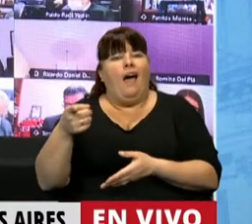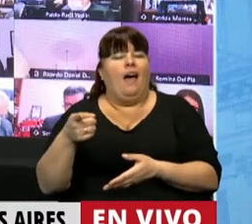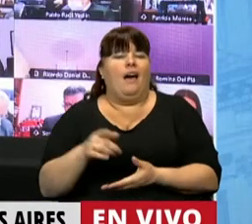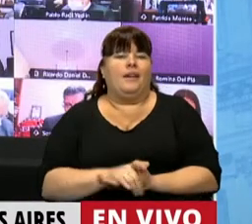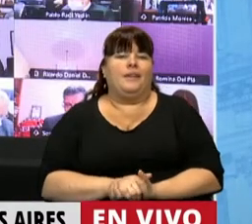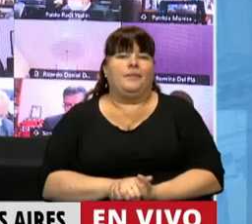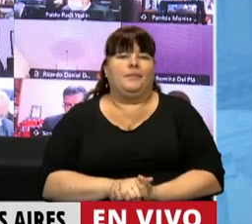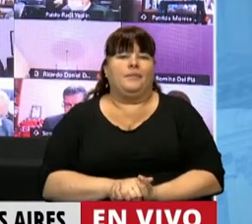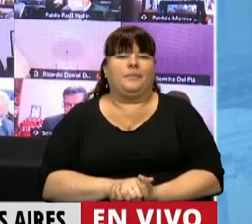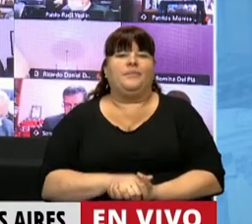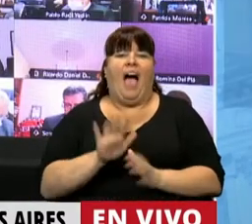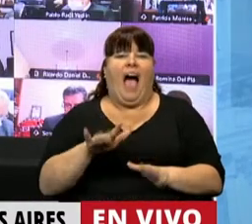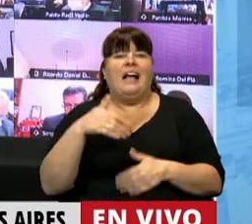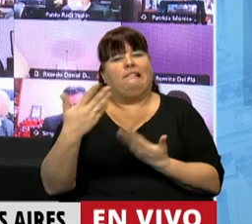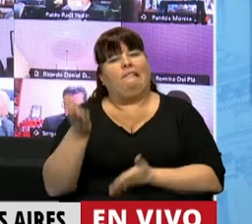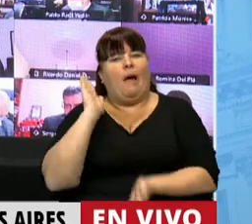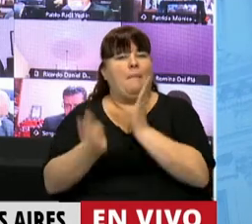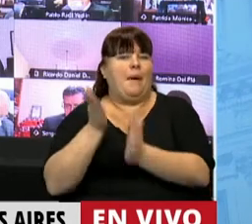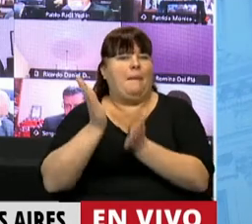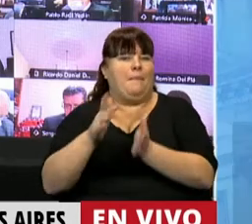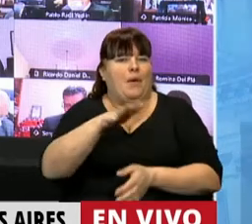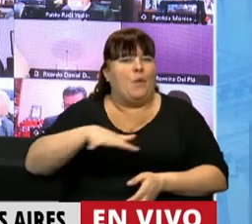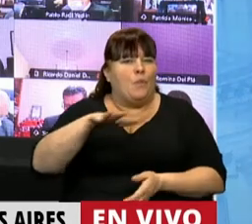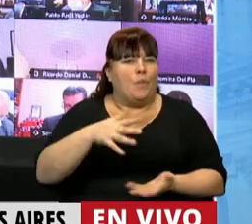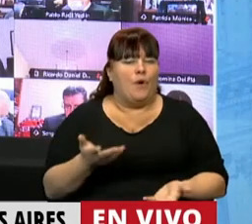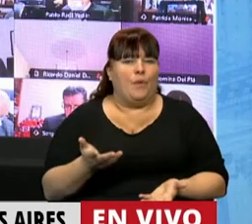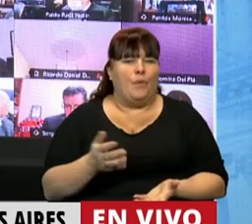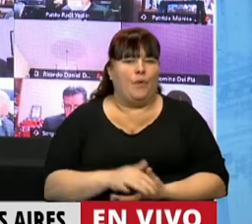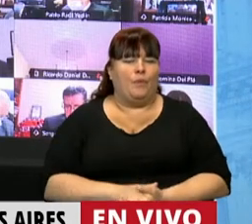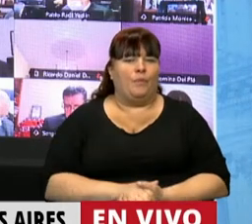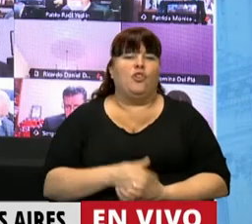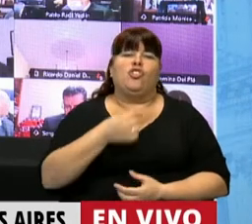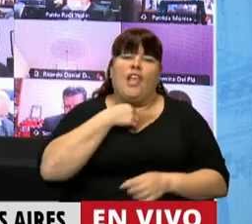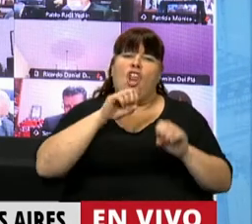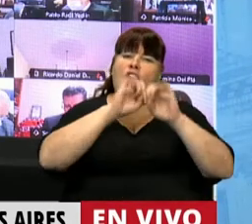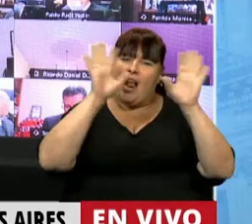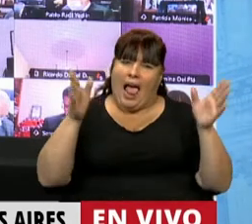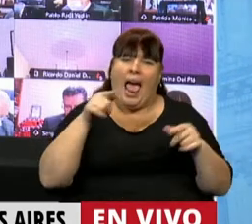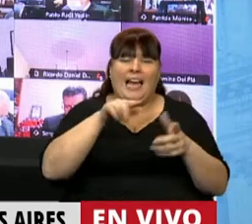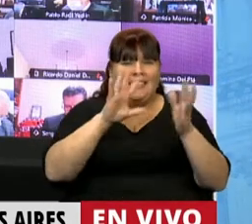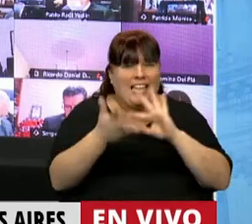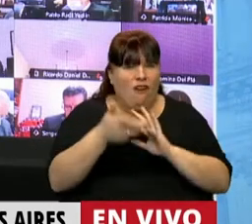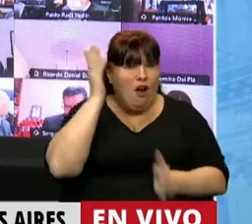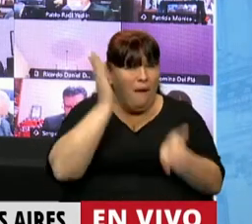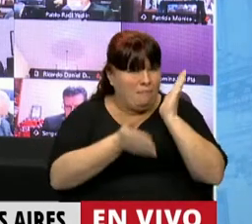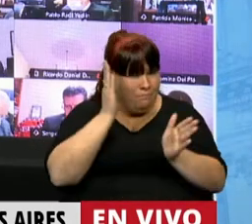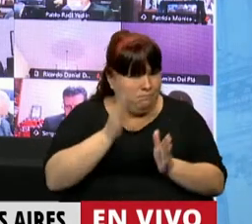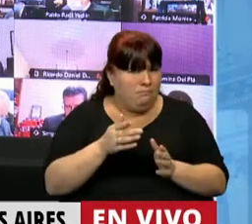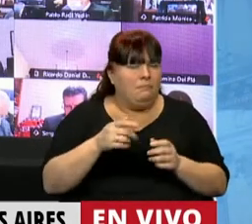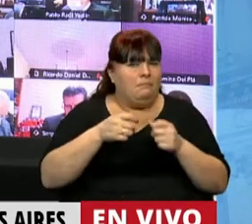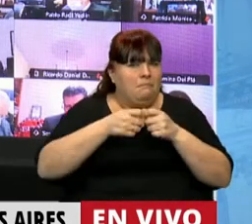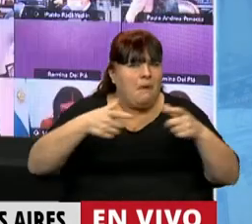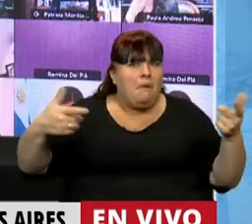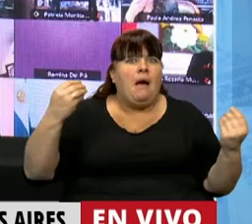este tipo de acciones represivas. Y quiero ser clara por qué estas acciones represivas se están